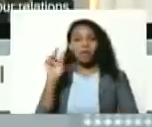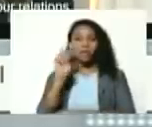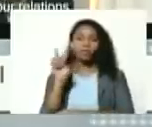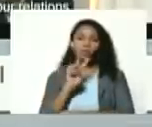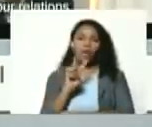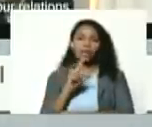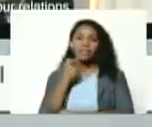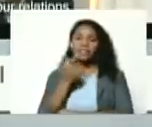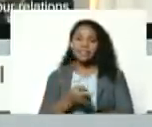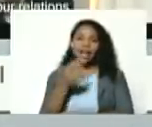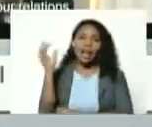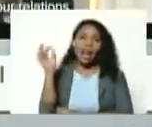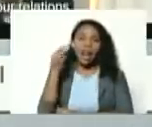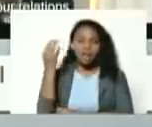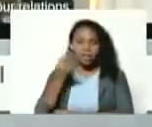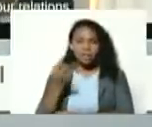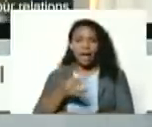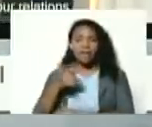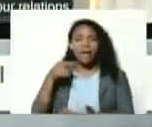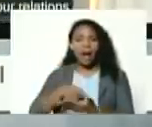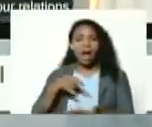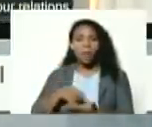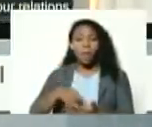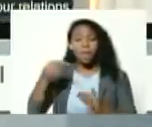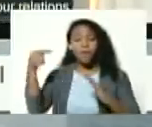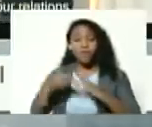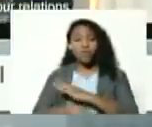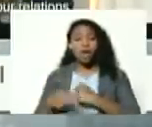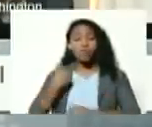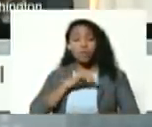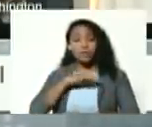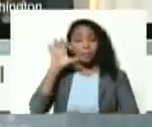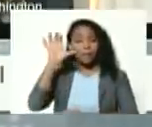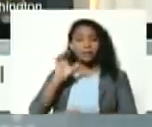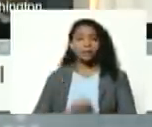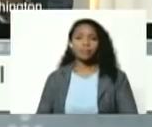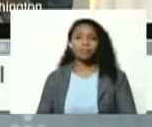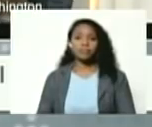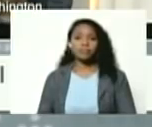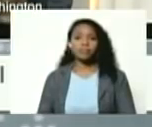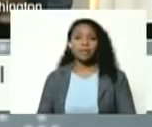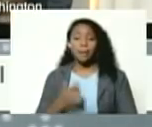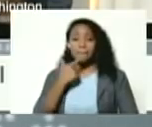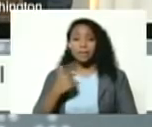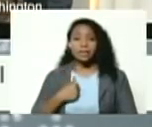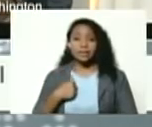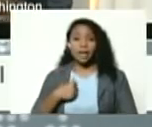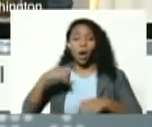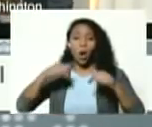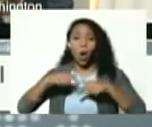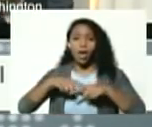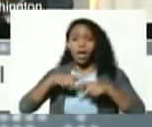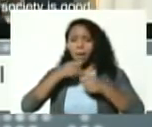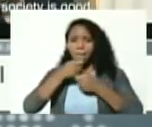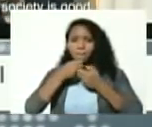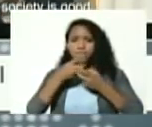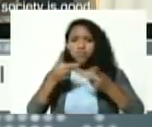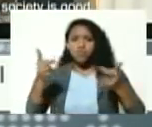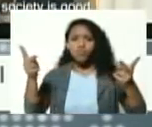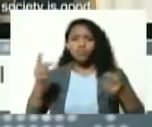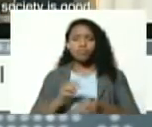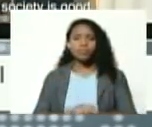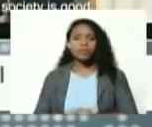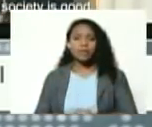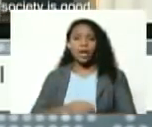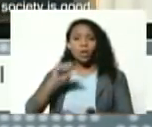que es decir la verdad de Carabobo la verdad profunda de nuestra patria me dicen que hoy la difundieron en